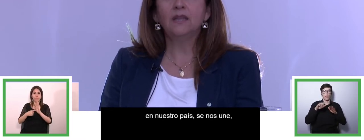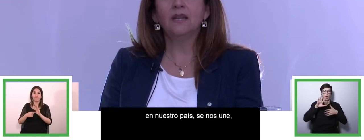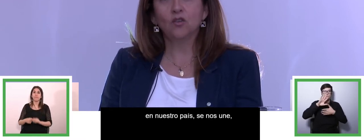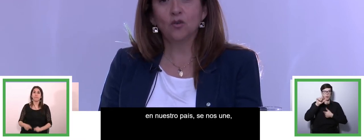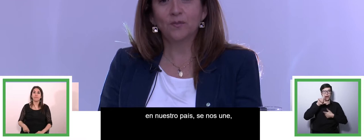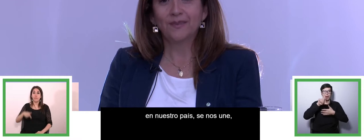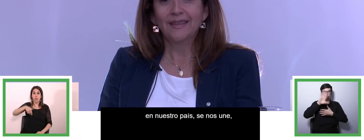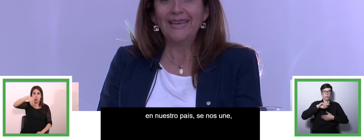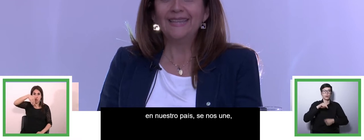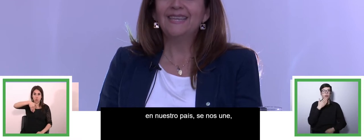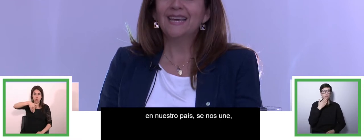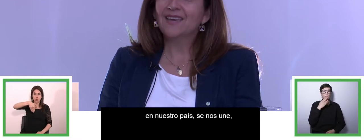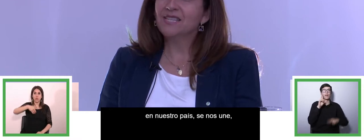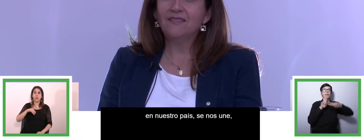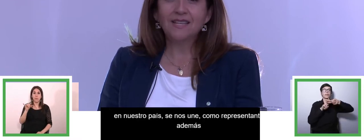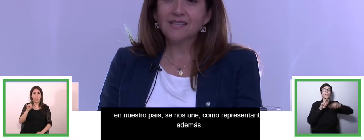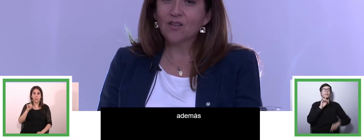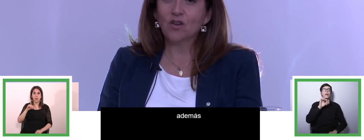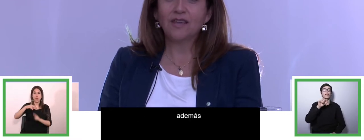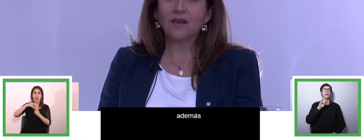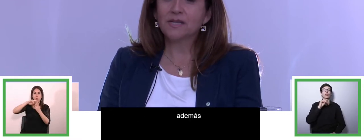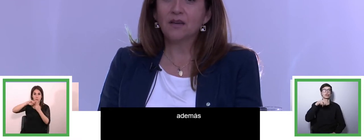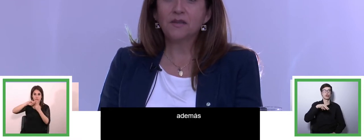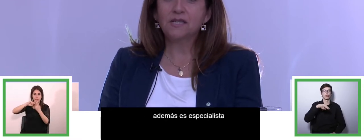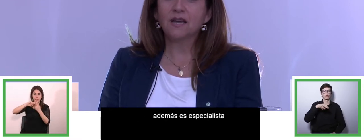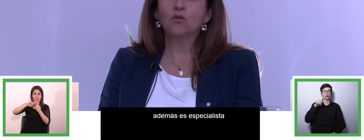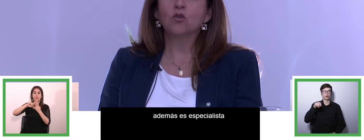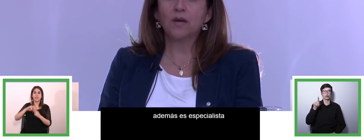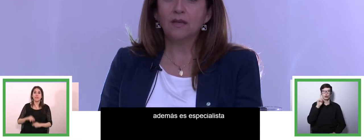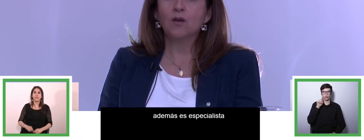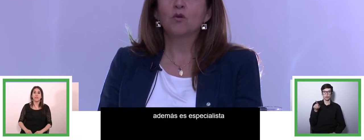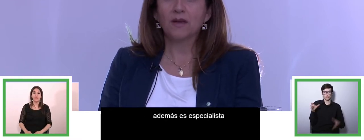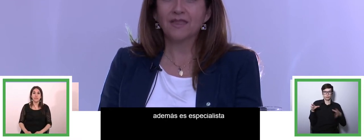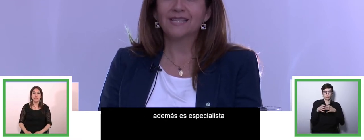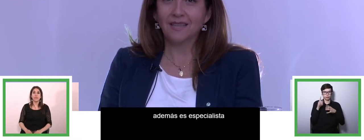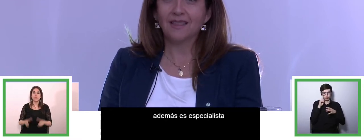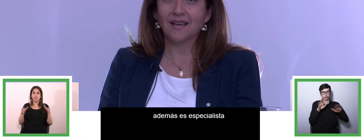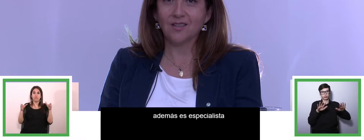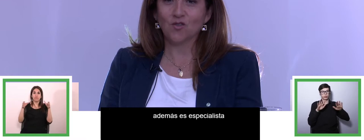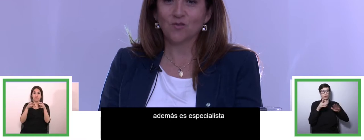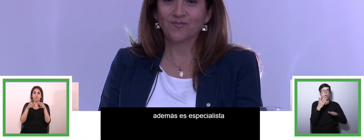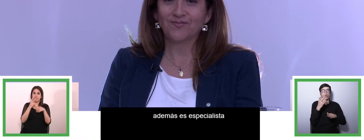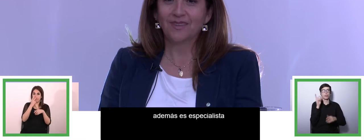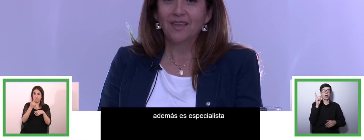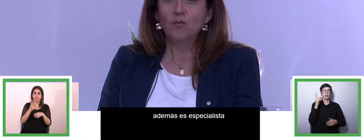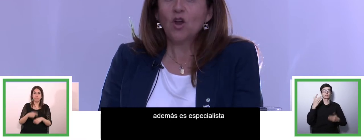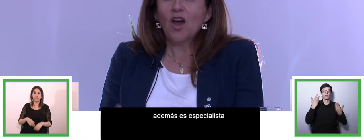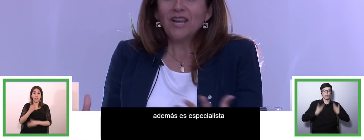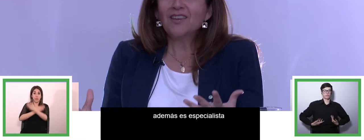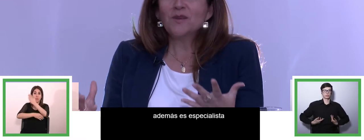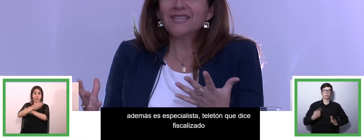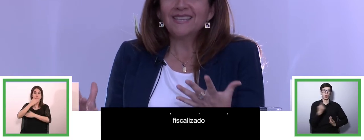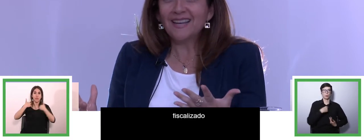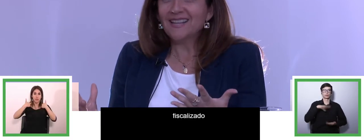Y Teletón, entidad que ha visibilizado la discapacidad física en nuestro país por más de 70 años. Bueno,